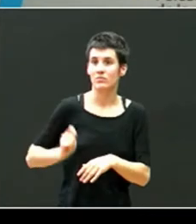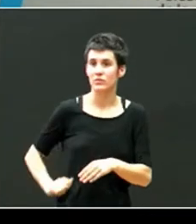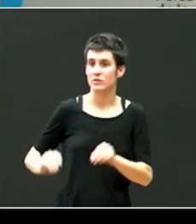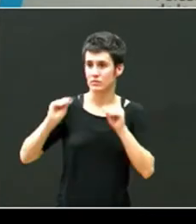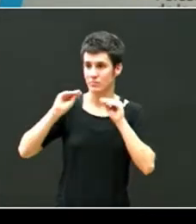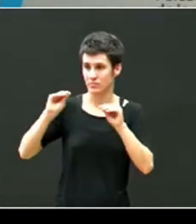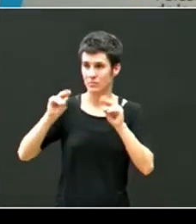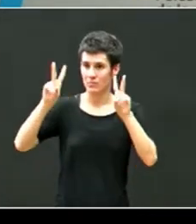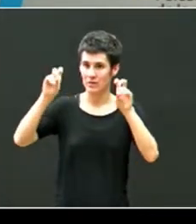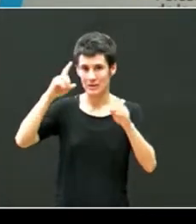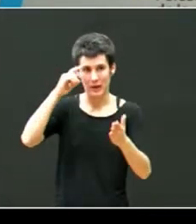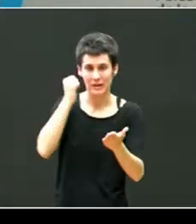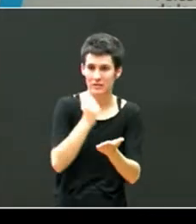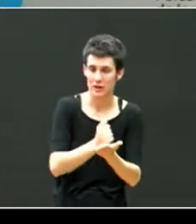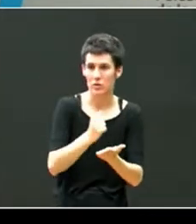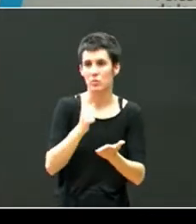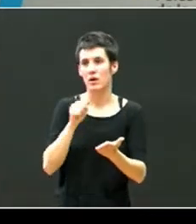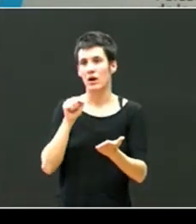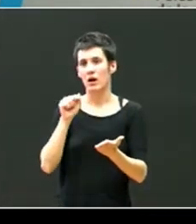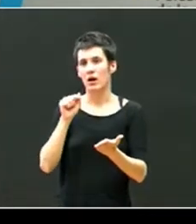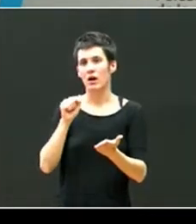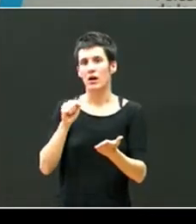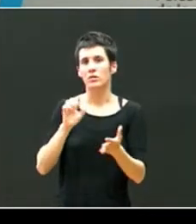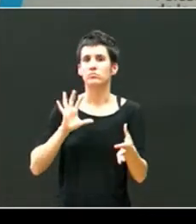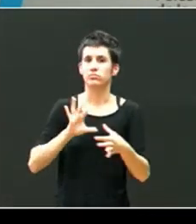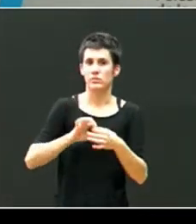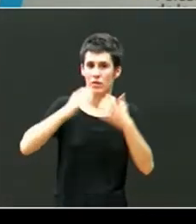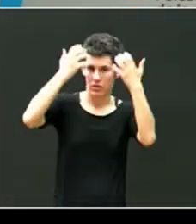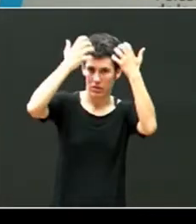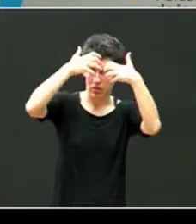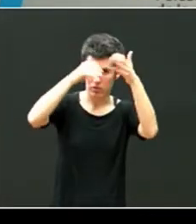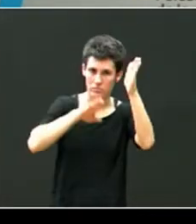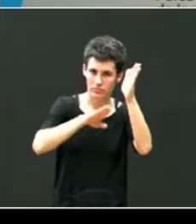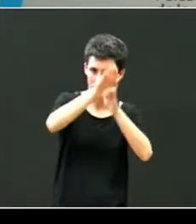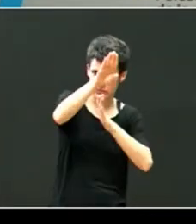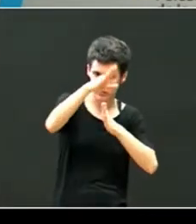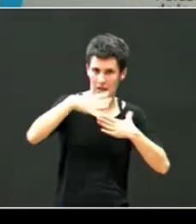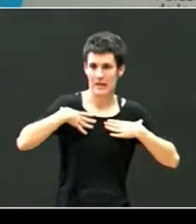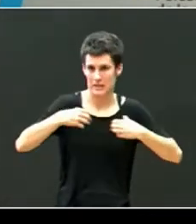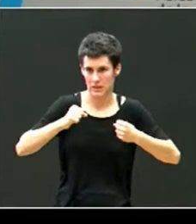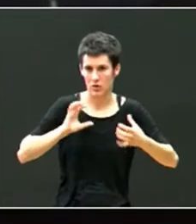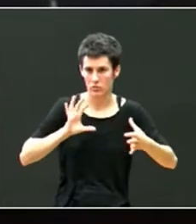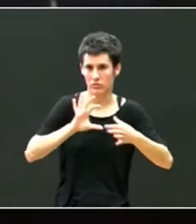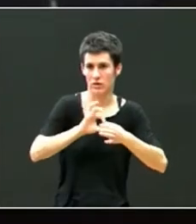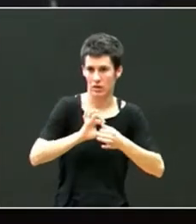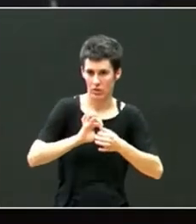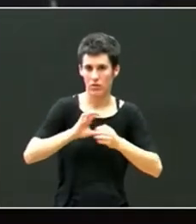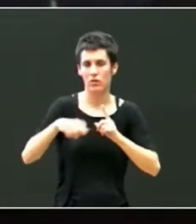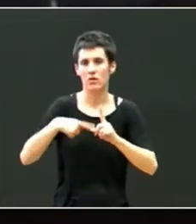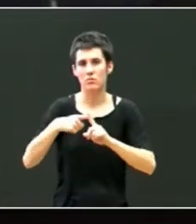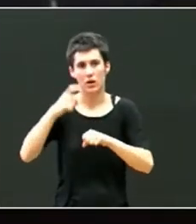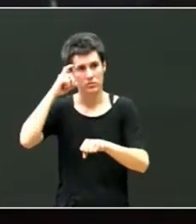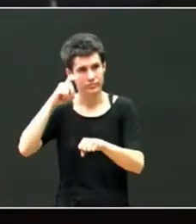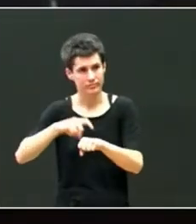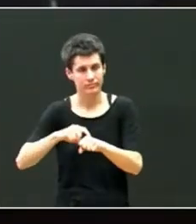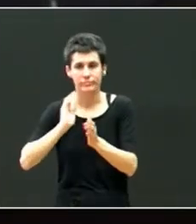trauma que eso tiene sobre el neurodesarrollo sobre la salud diseño de tratamientos psicológicos